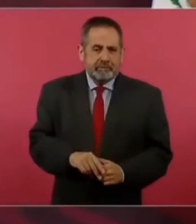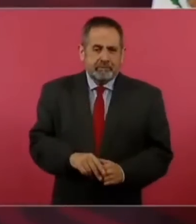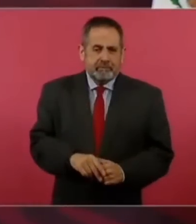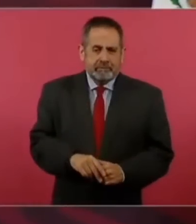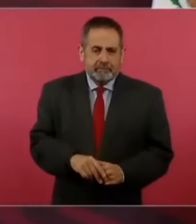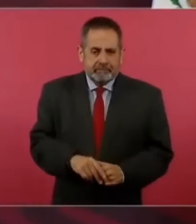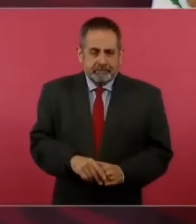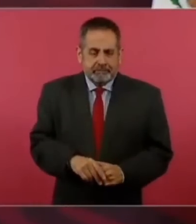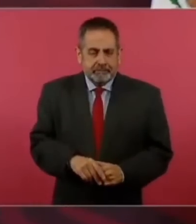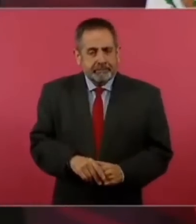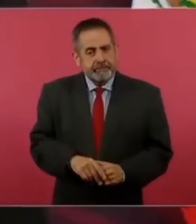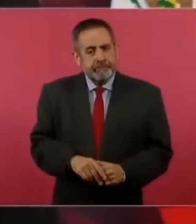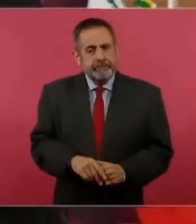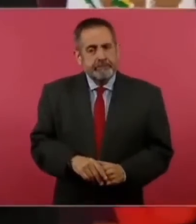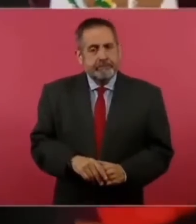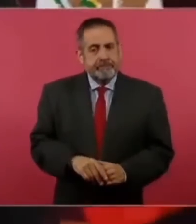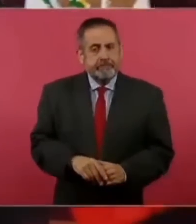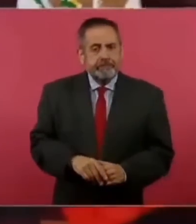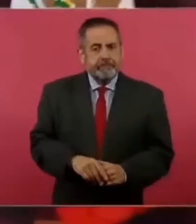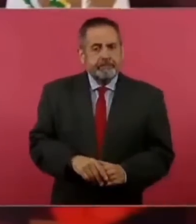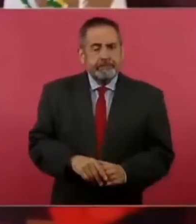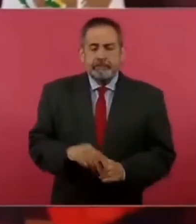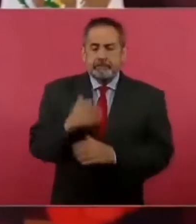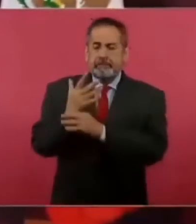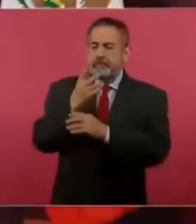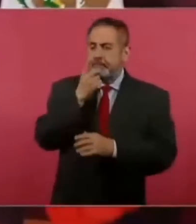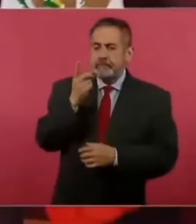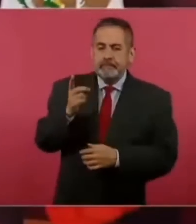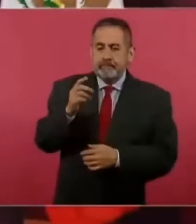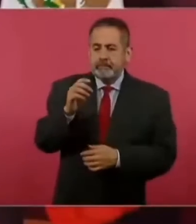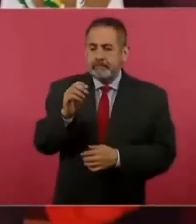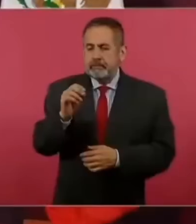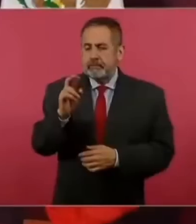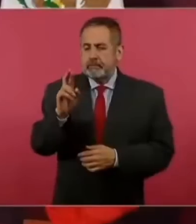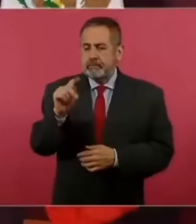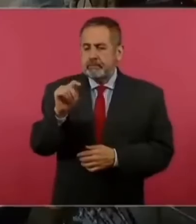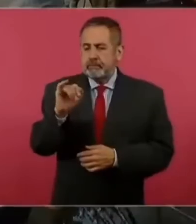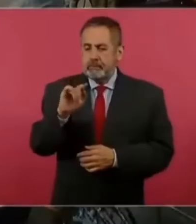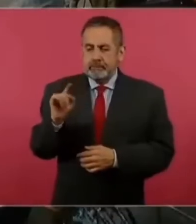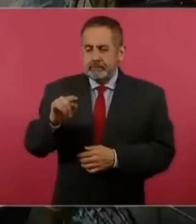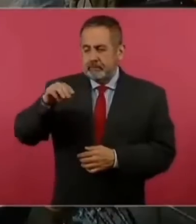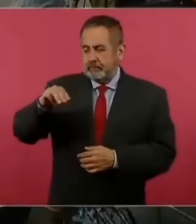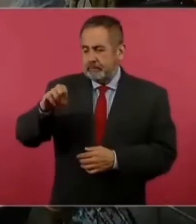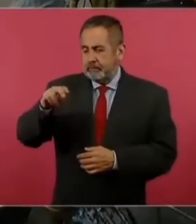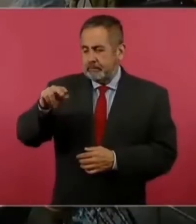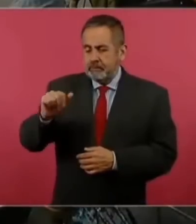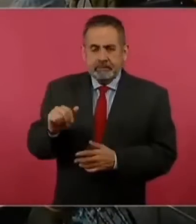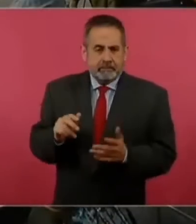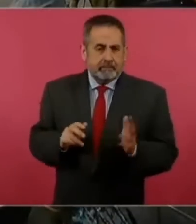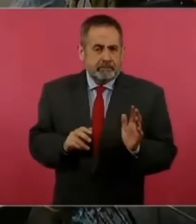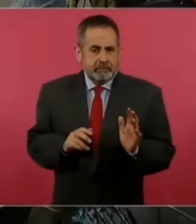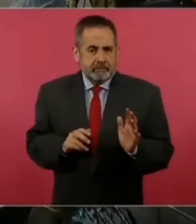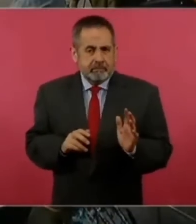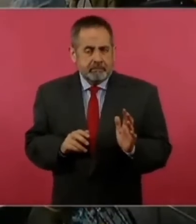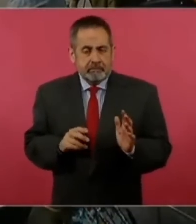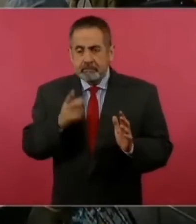decía don Antonio Ortiz Mena que había que hacer negocios